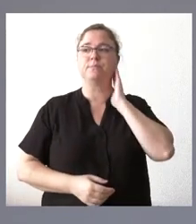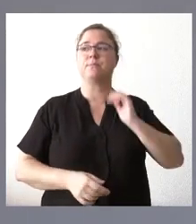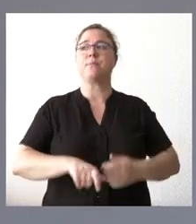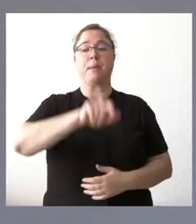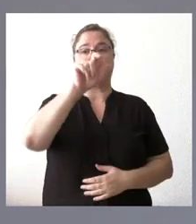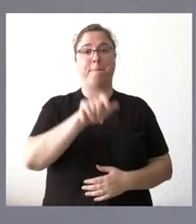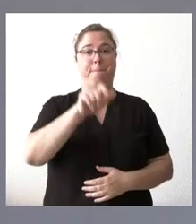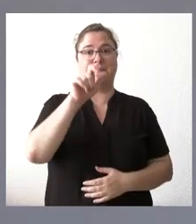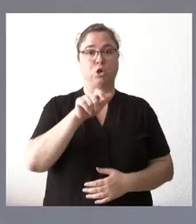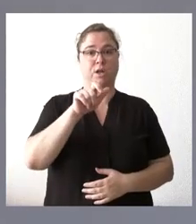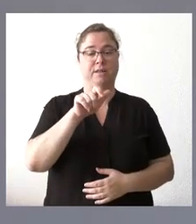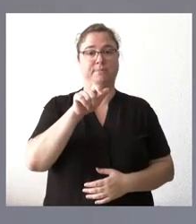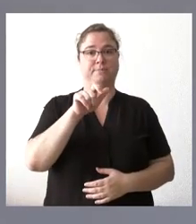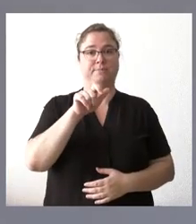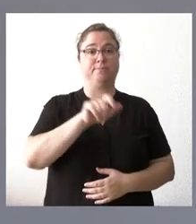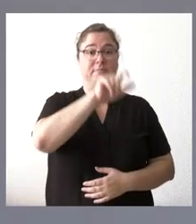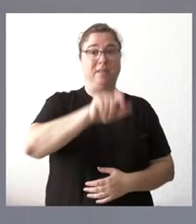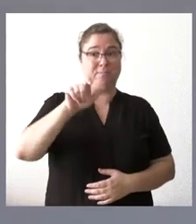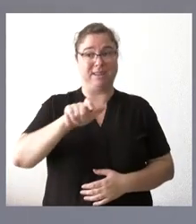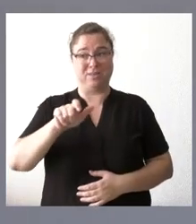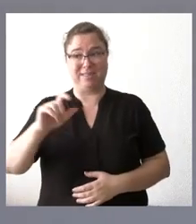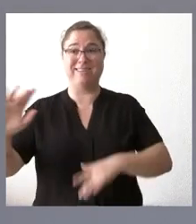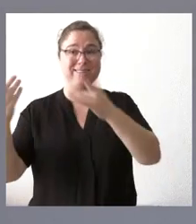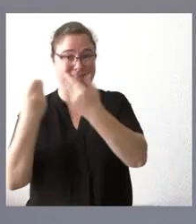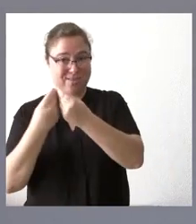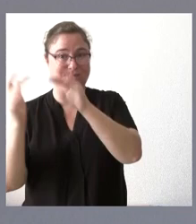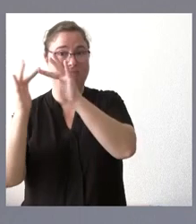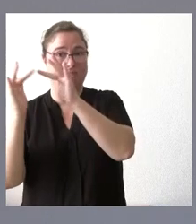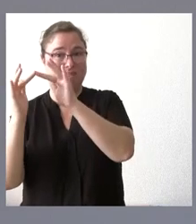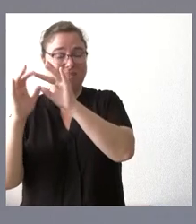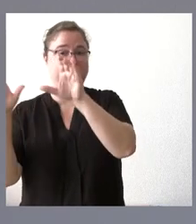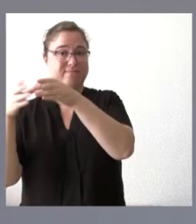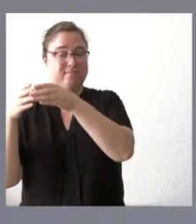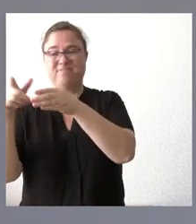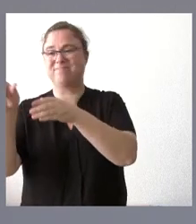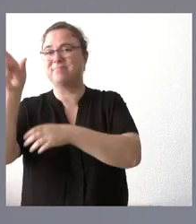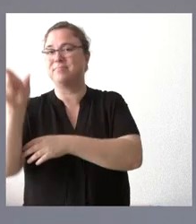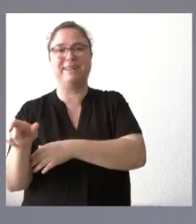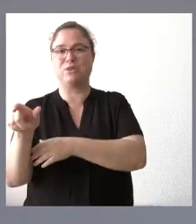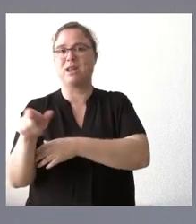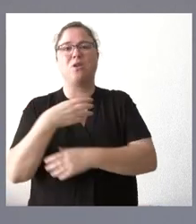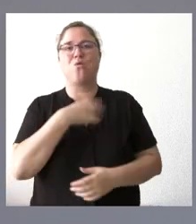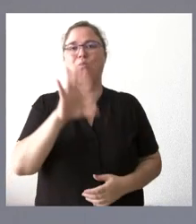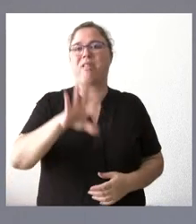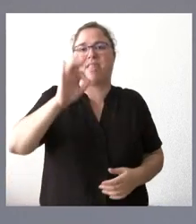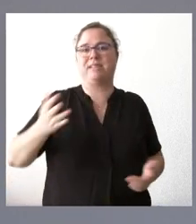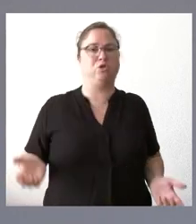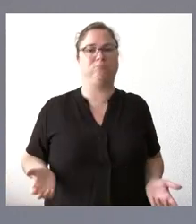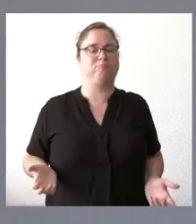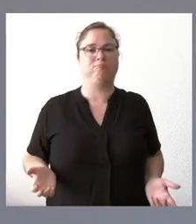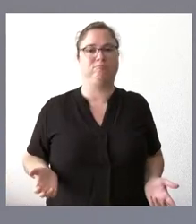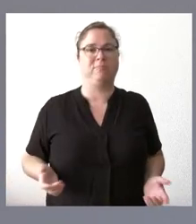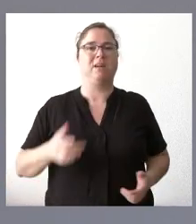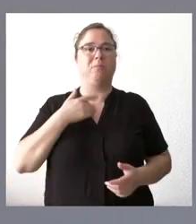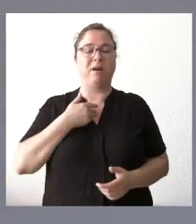que se nos envía para interlocutar en nombre de la empresa son personas que no tienen capacidad de decisión de revertir